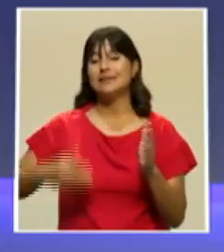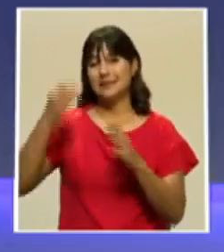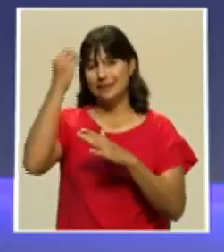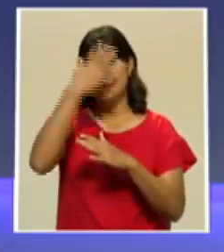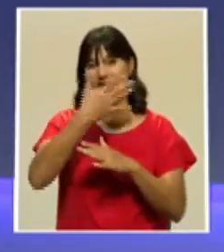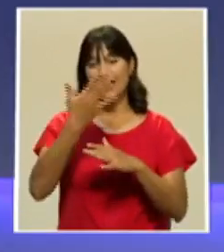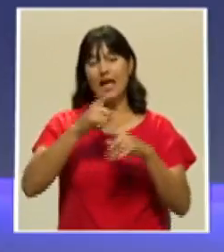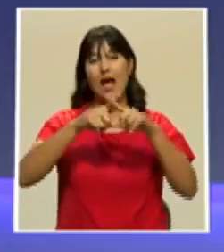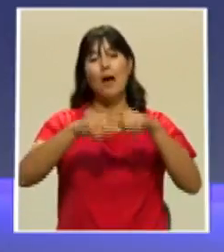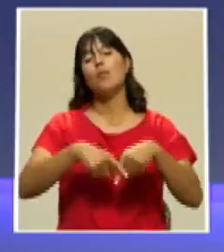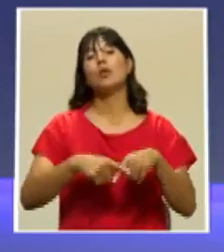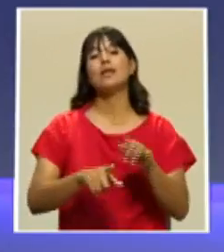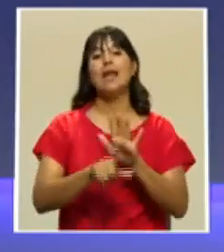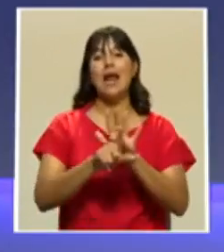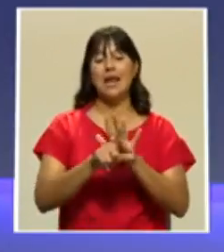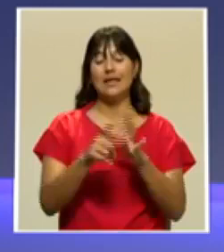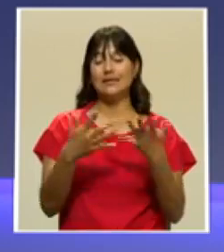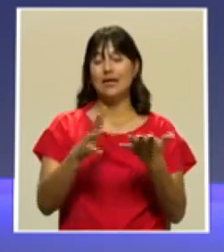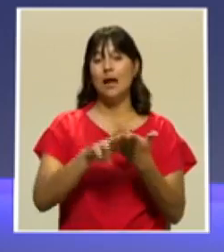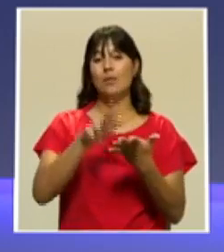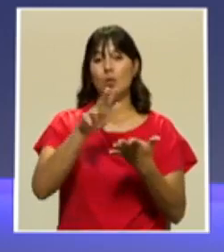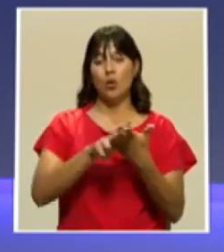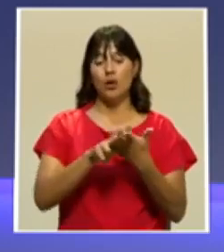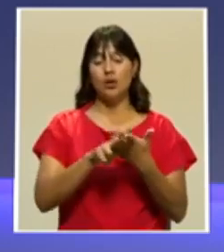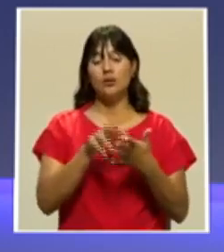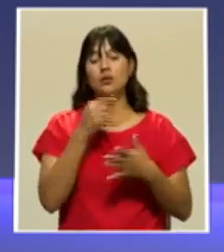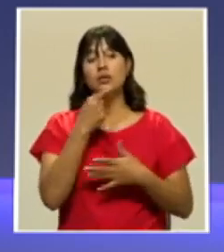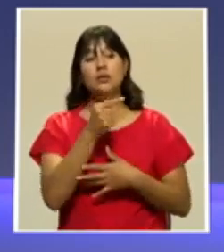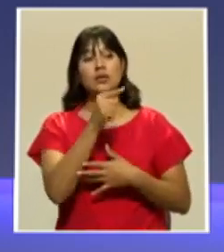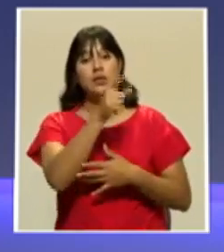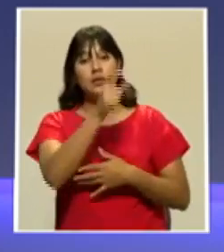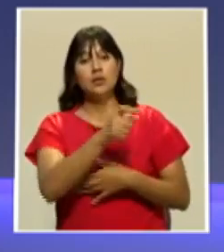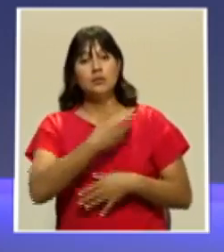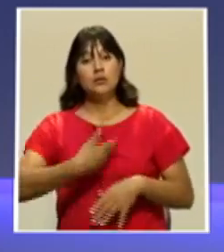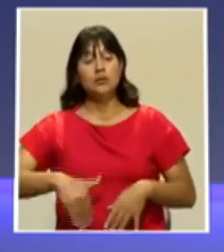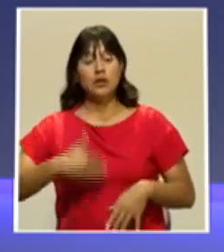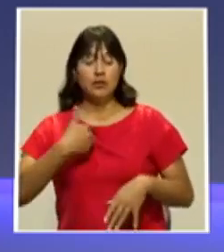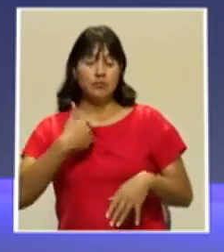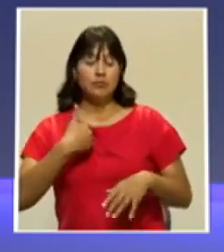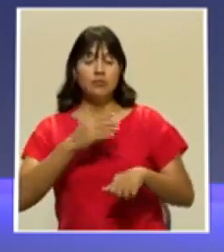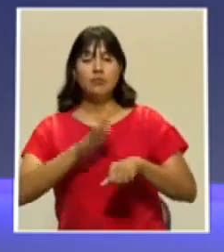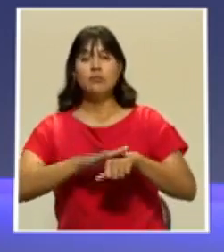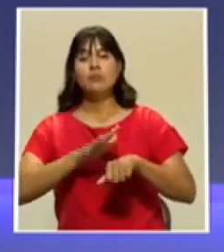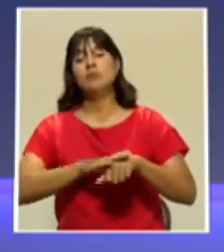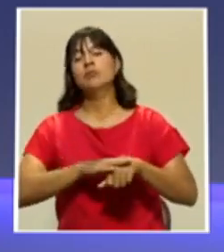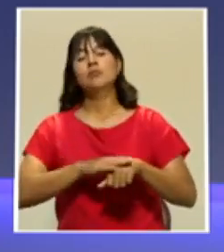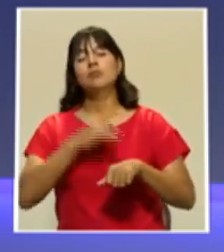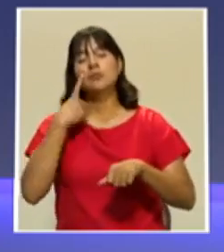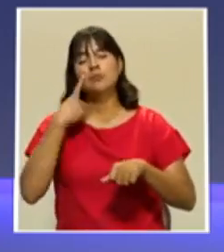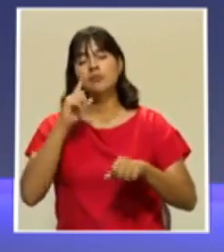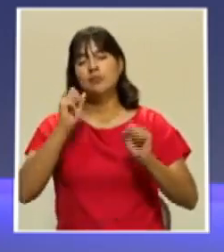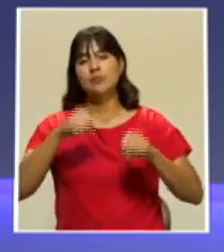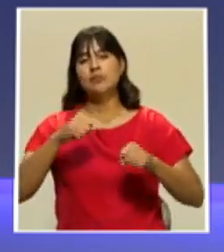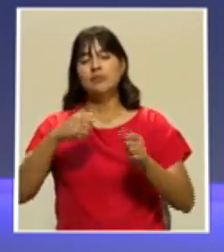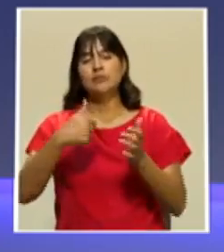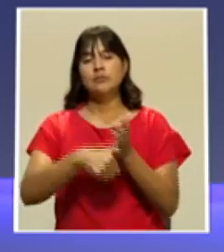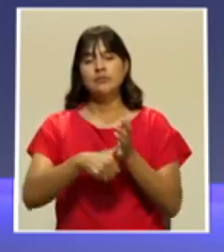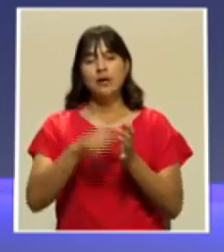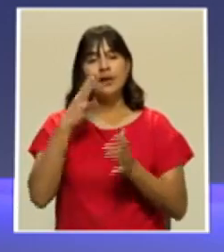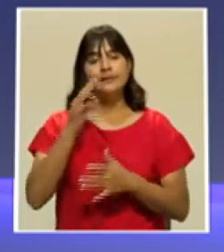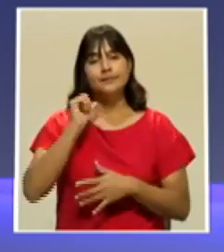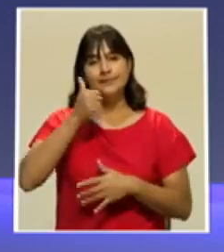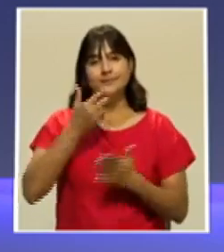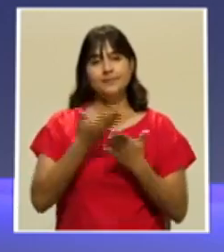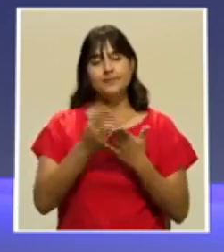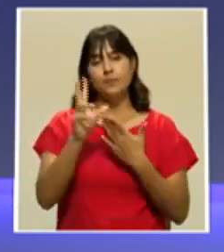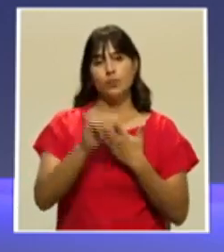vete esta ley, que él tiene el poder ahora de vetar. Le va a llegar mañana, creo, el proyecto, y tiene